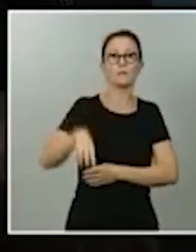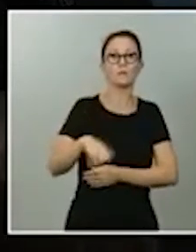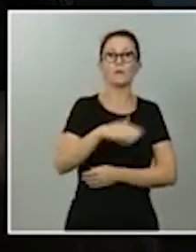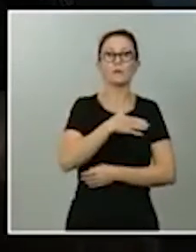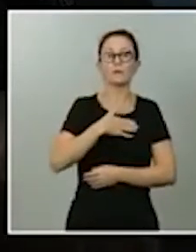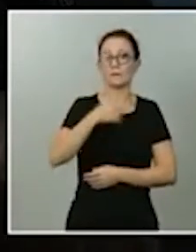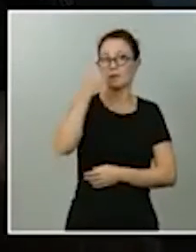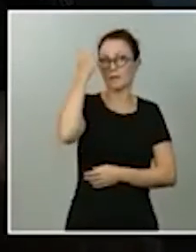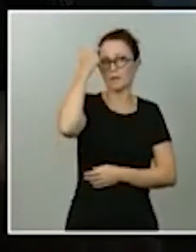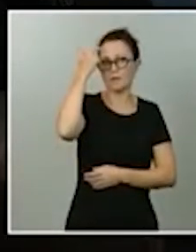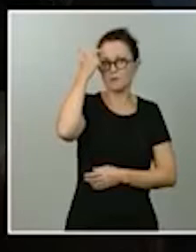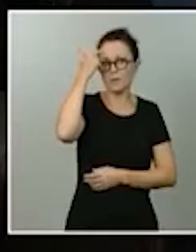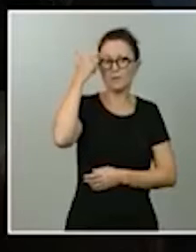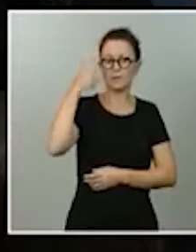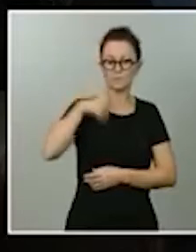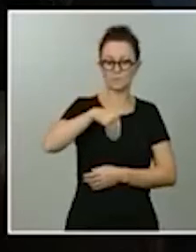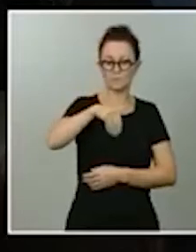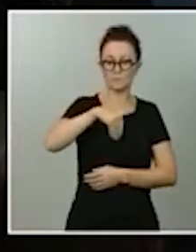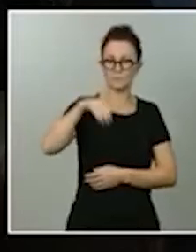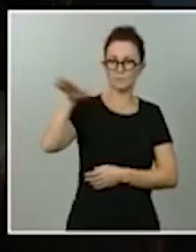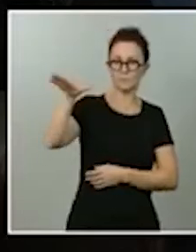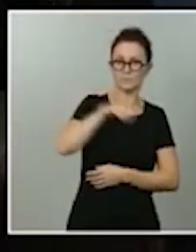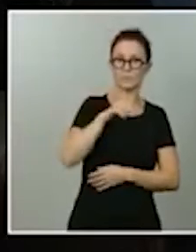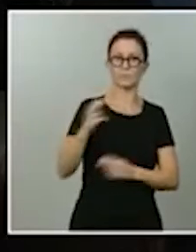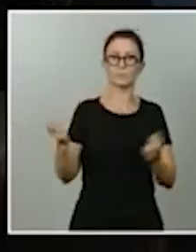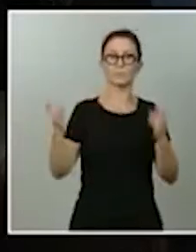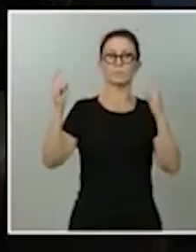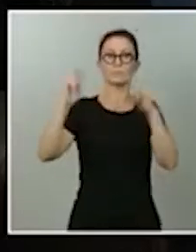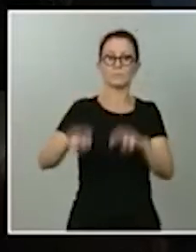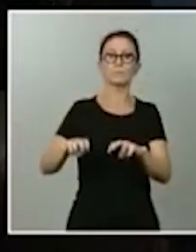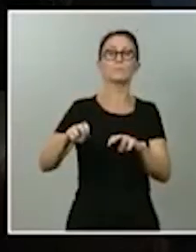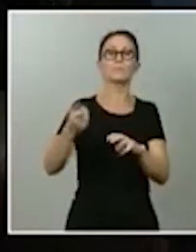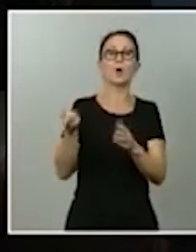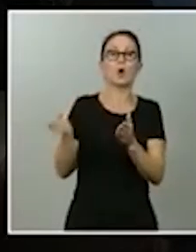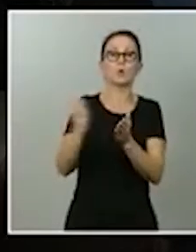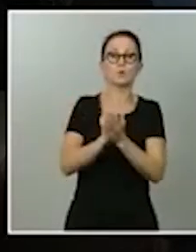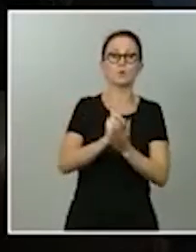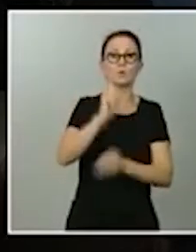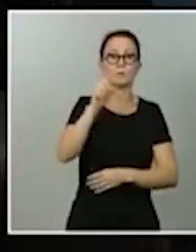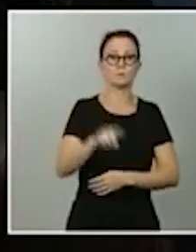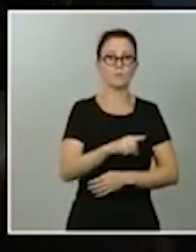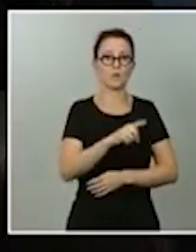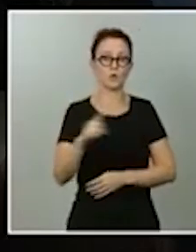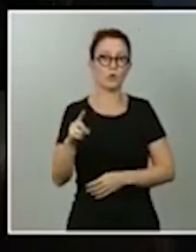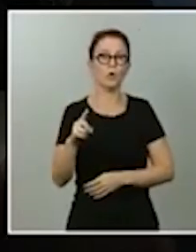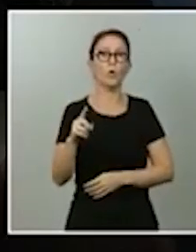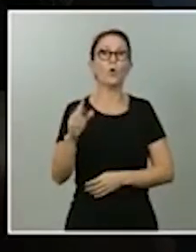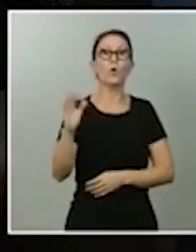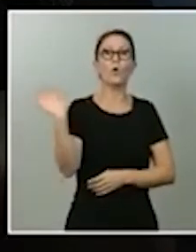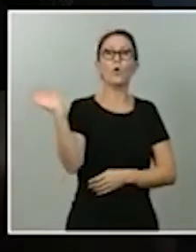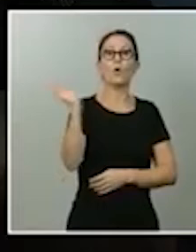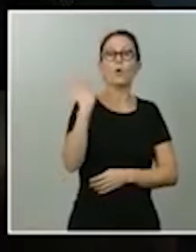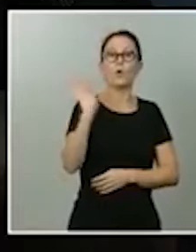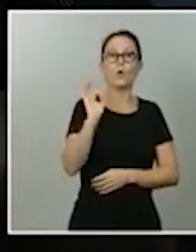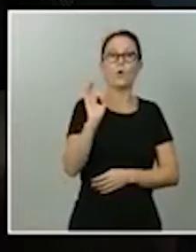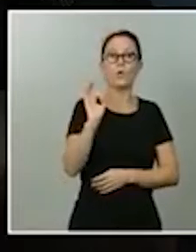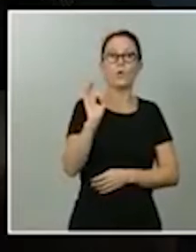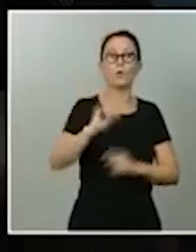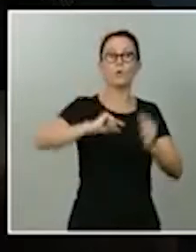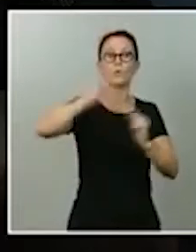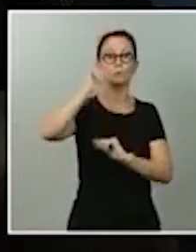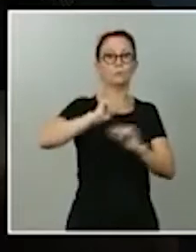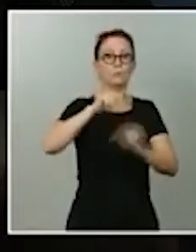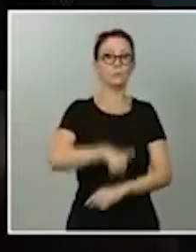convocarla en breve, si tiene, si teme que los presupuestos generales del estado como